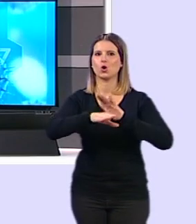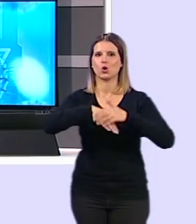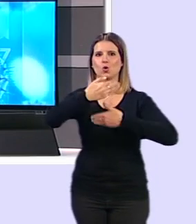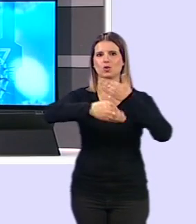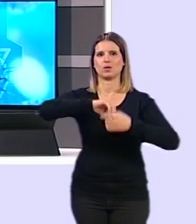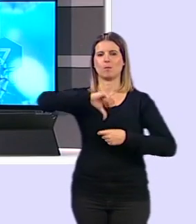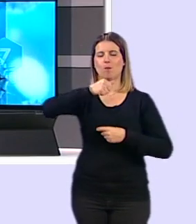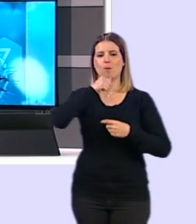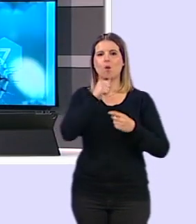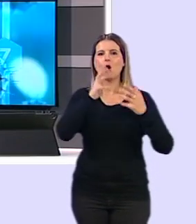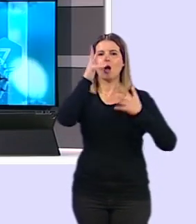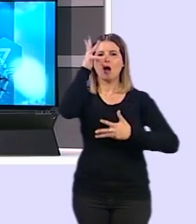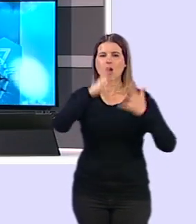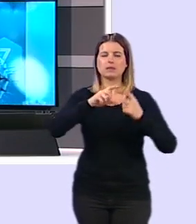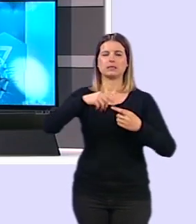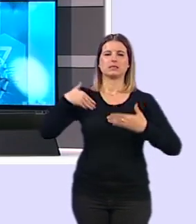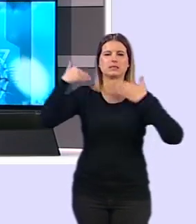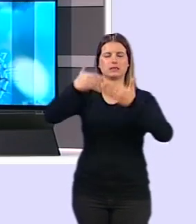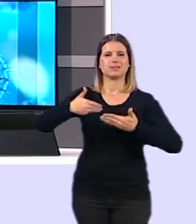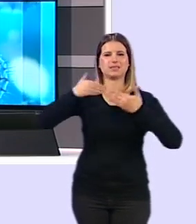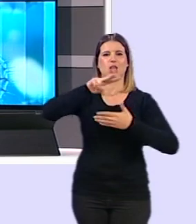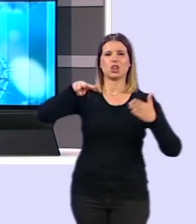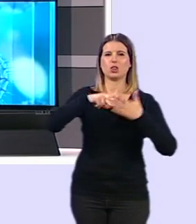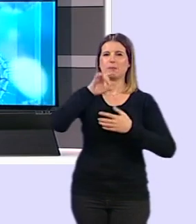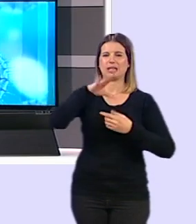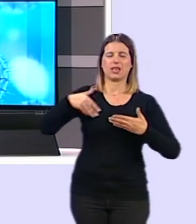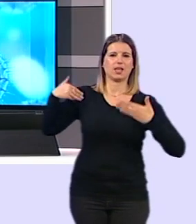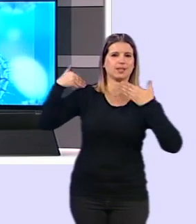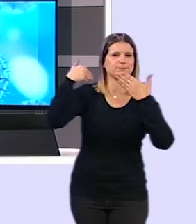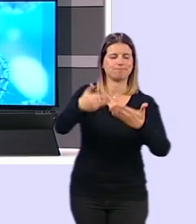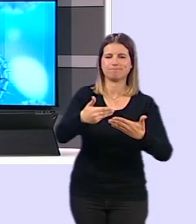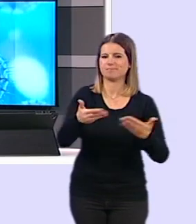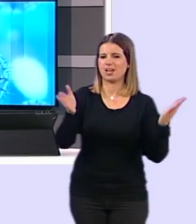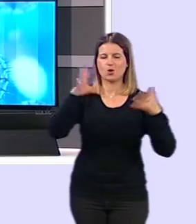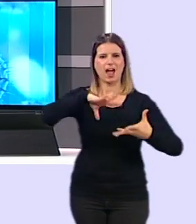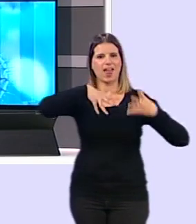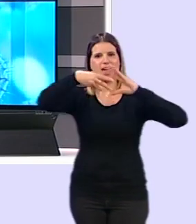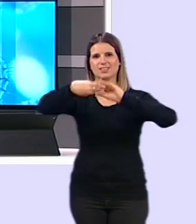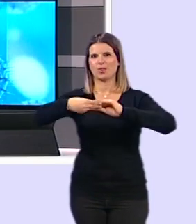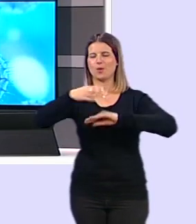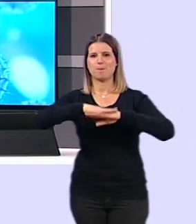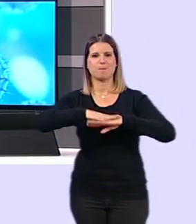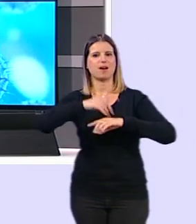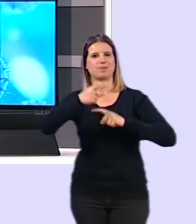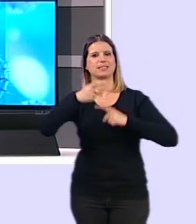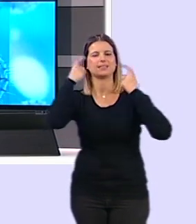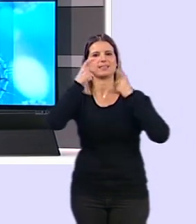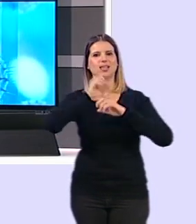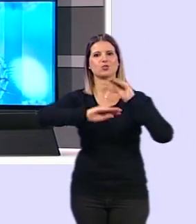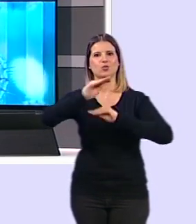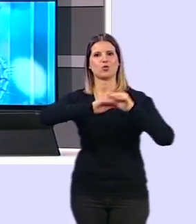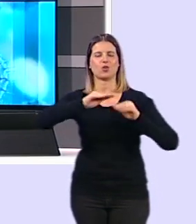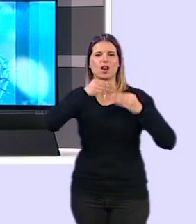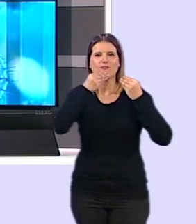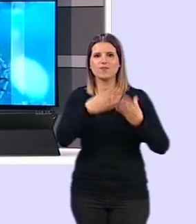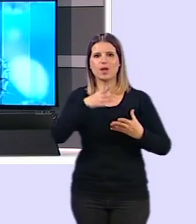que unas cuentas prorrogadas de 2015, ha explicado, no se adaptan, en absoluto, para afrontar mejor la respuesta a la crisis